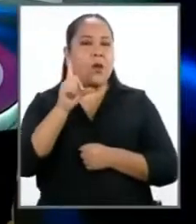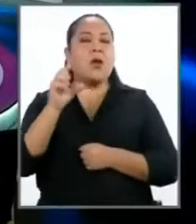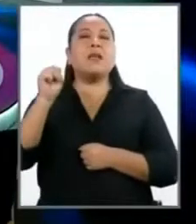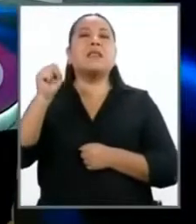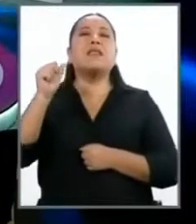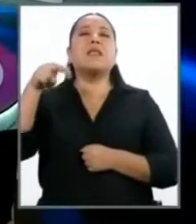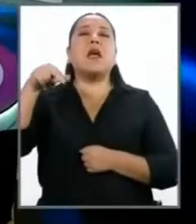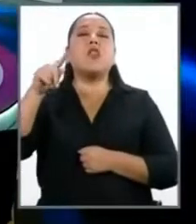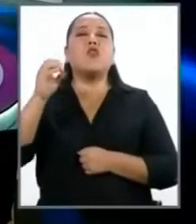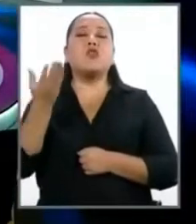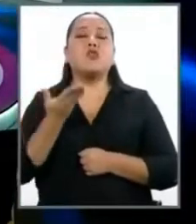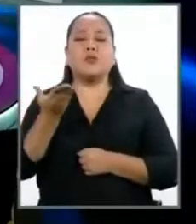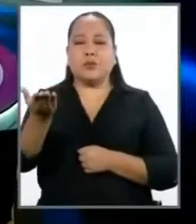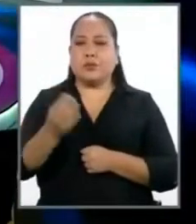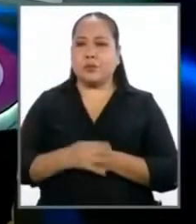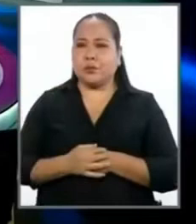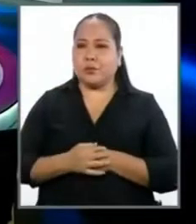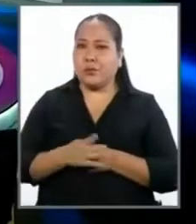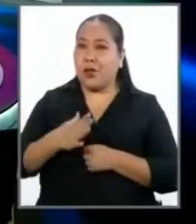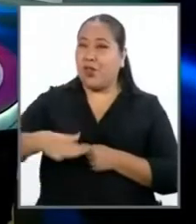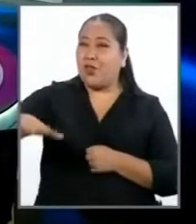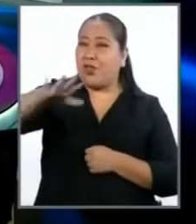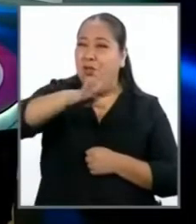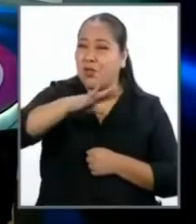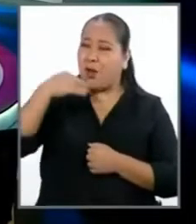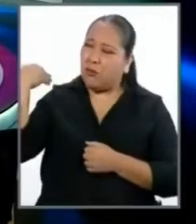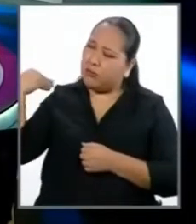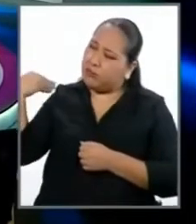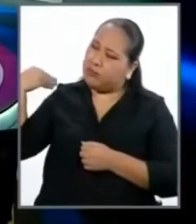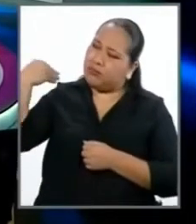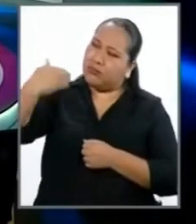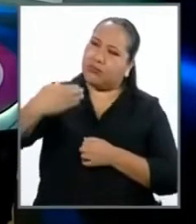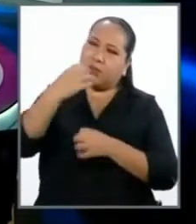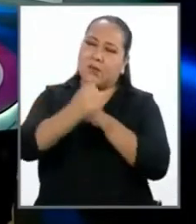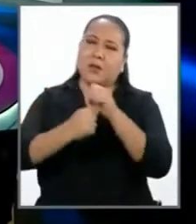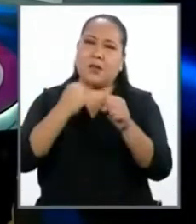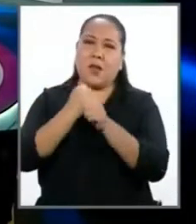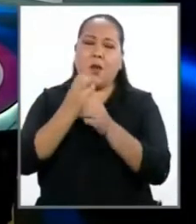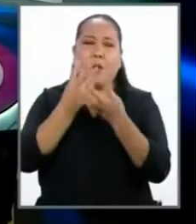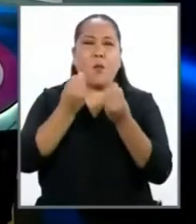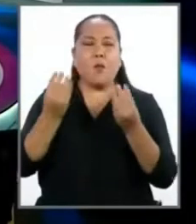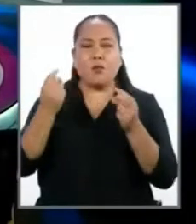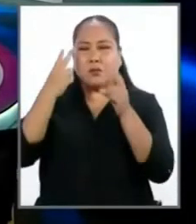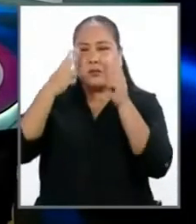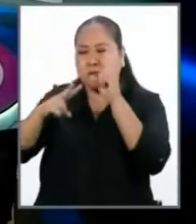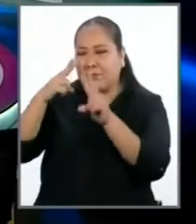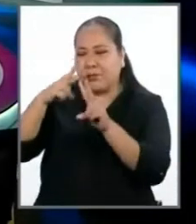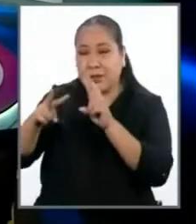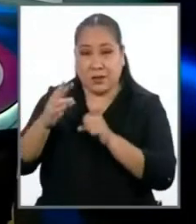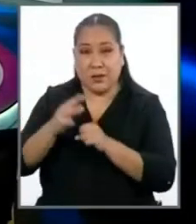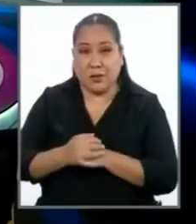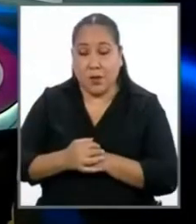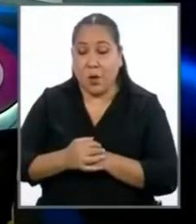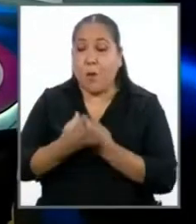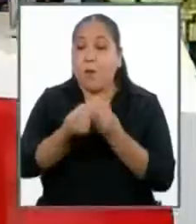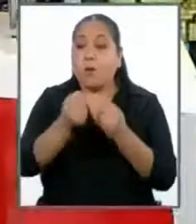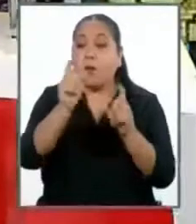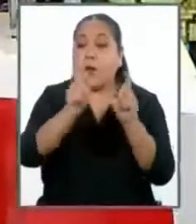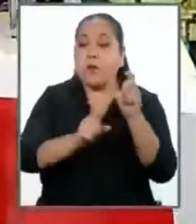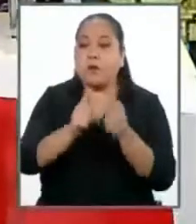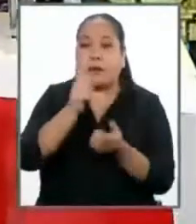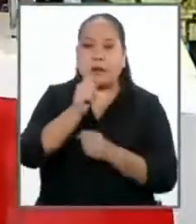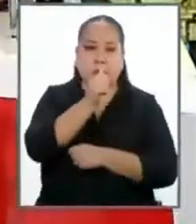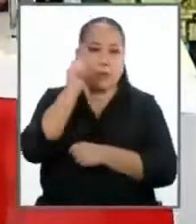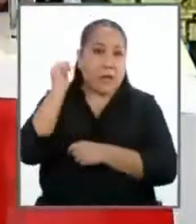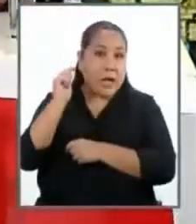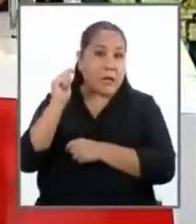Santos. En todos estos años hemos visto como muchos ciudadanos que son testigos de actos de corrupción,